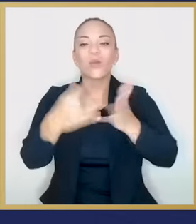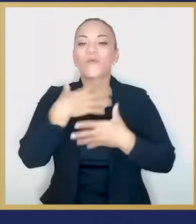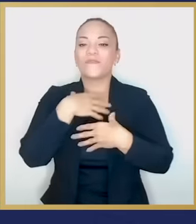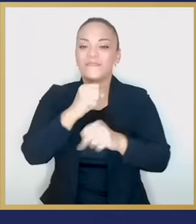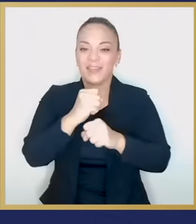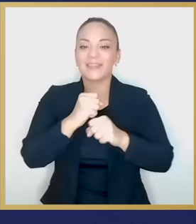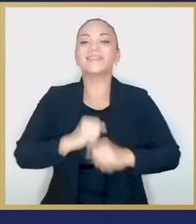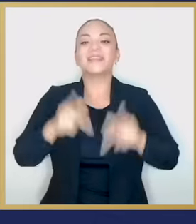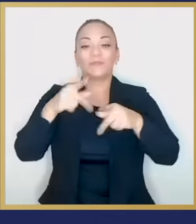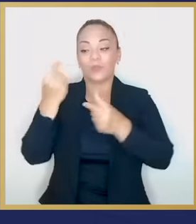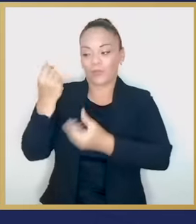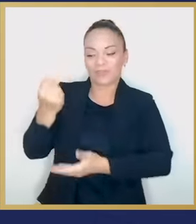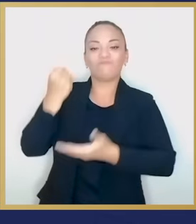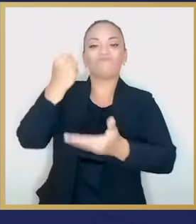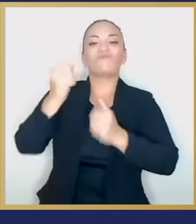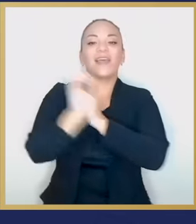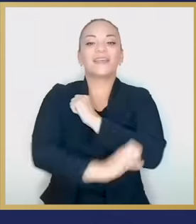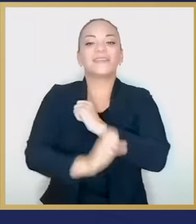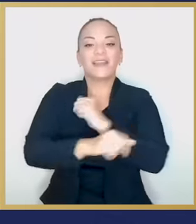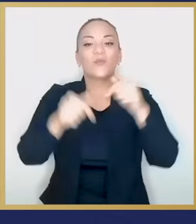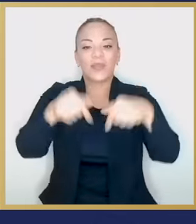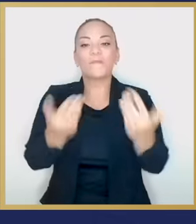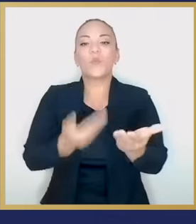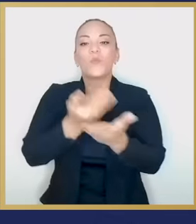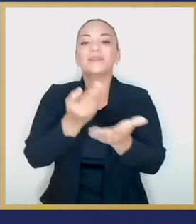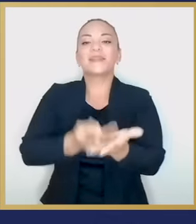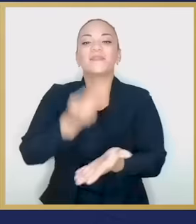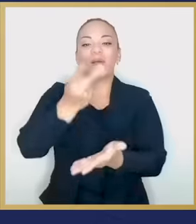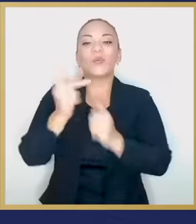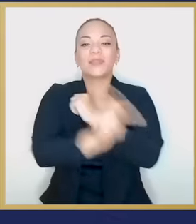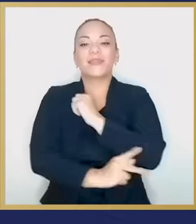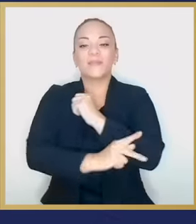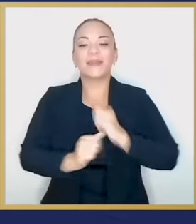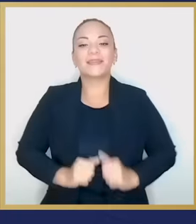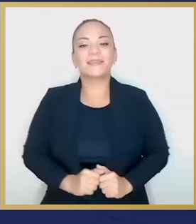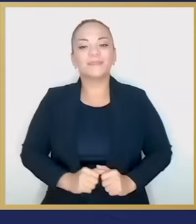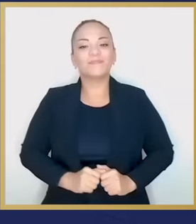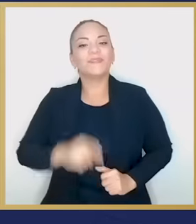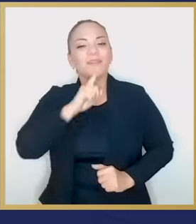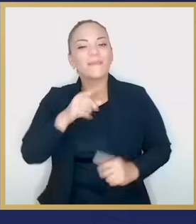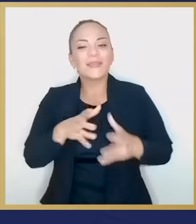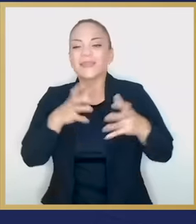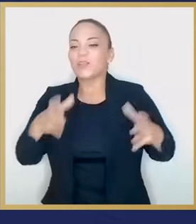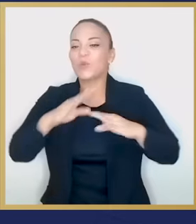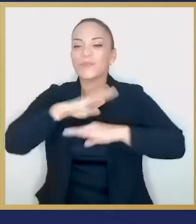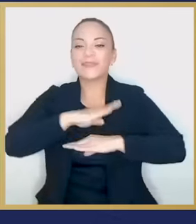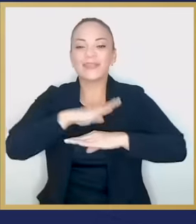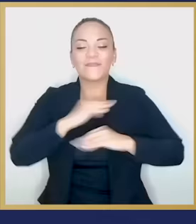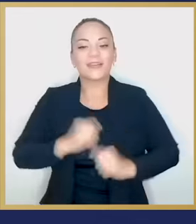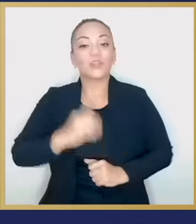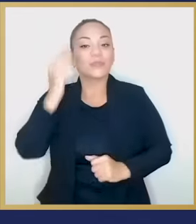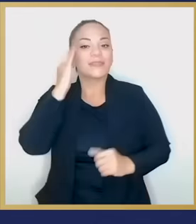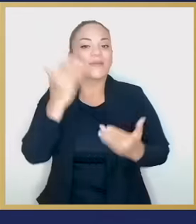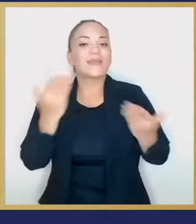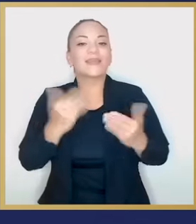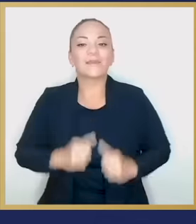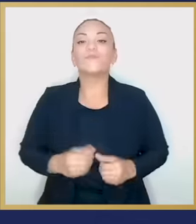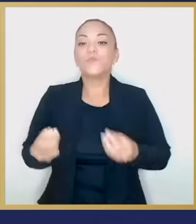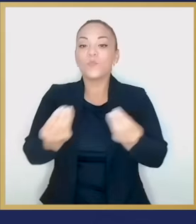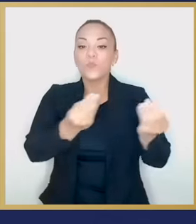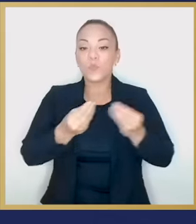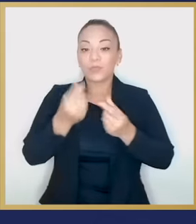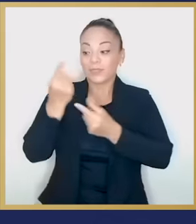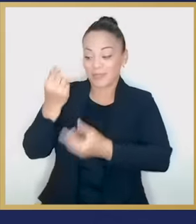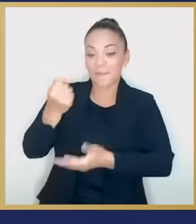que los inversionistas extranjeros tienen en la propuesta de valor país. Nos llena de una enorme satisfacción saber que un número importante de